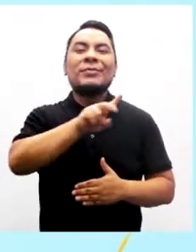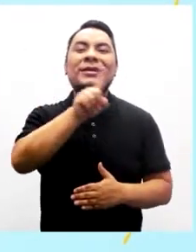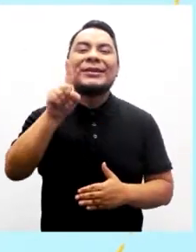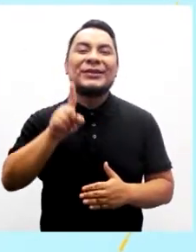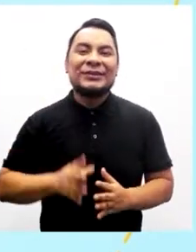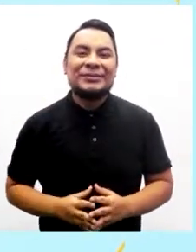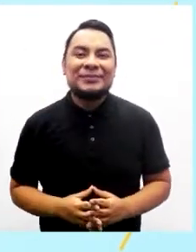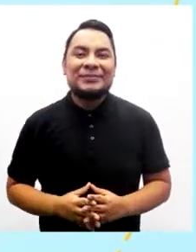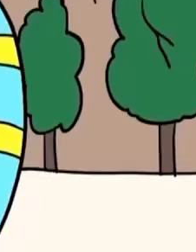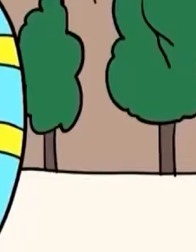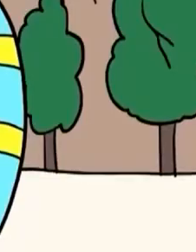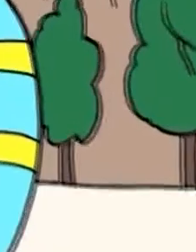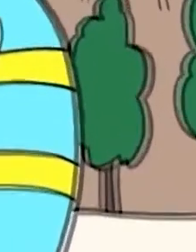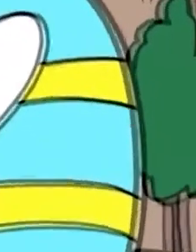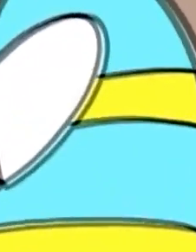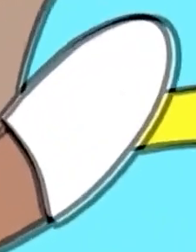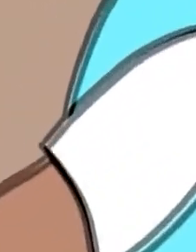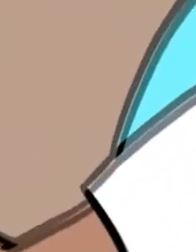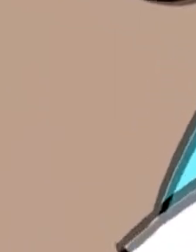2021.